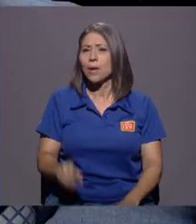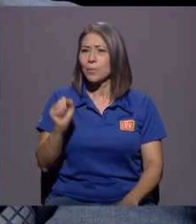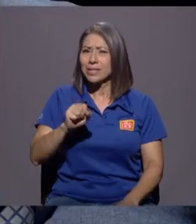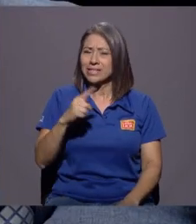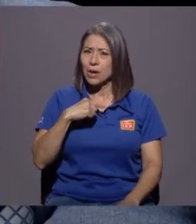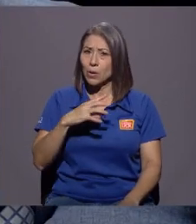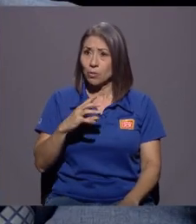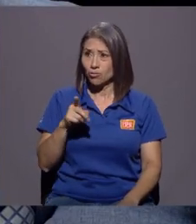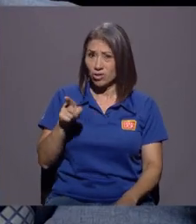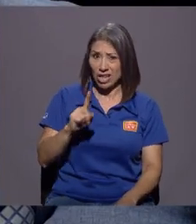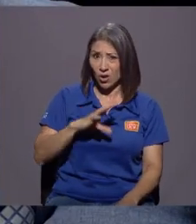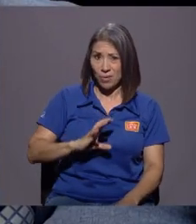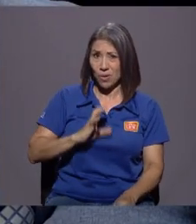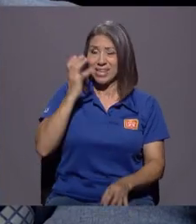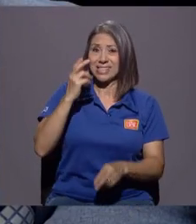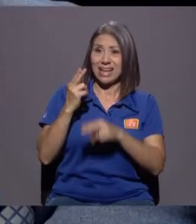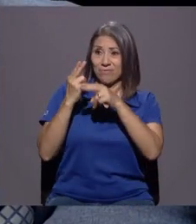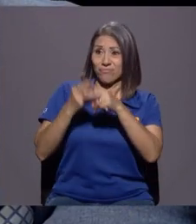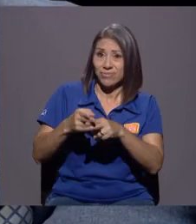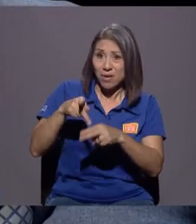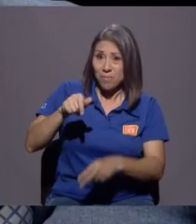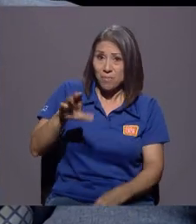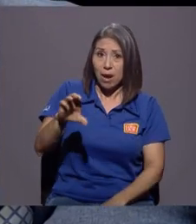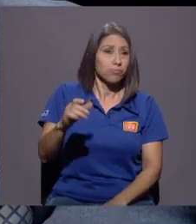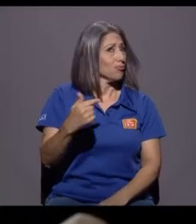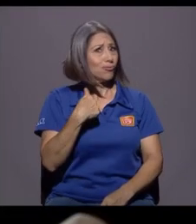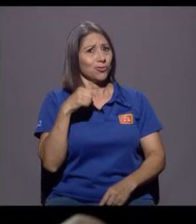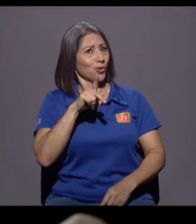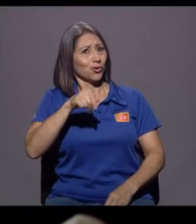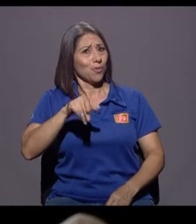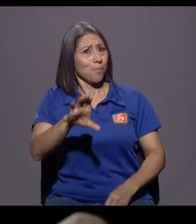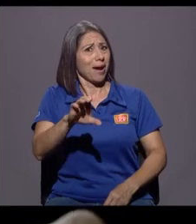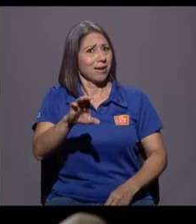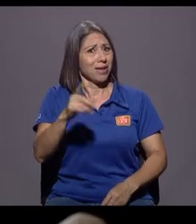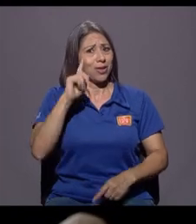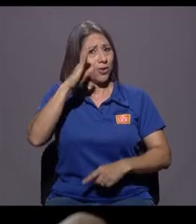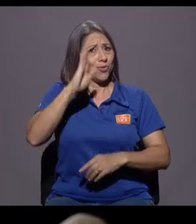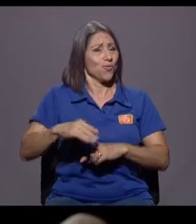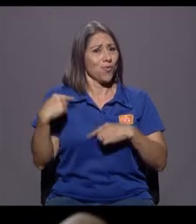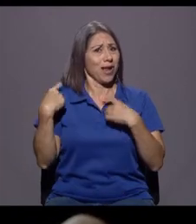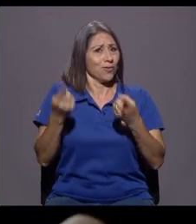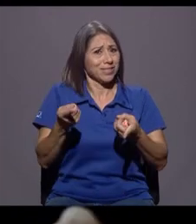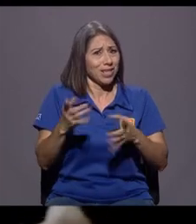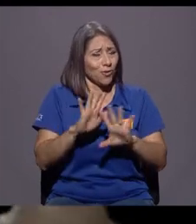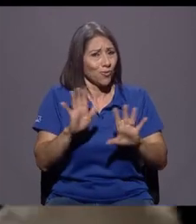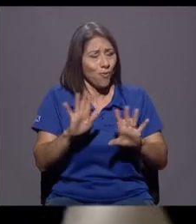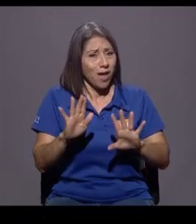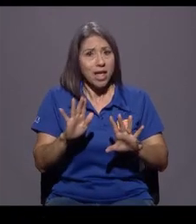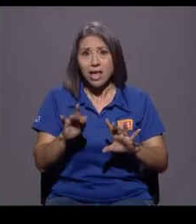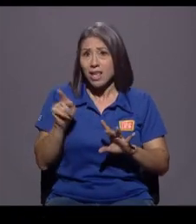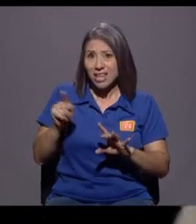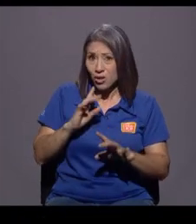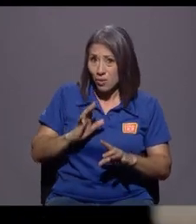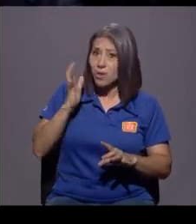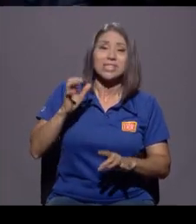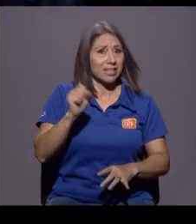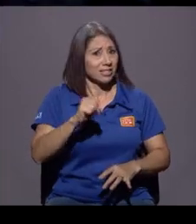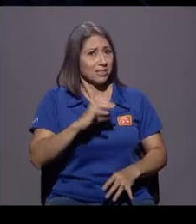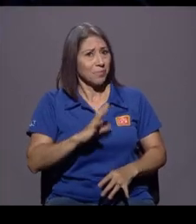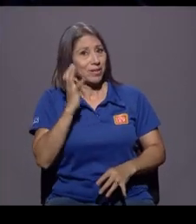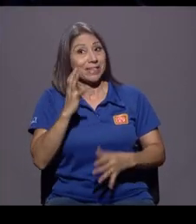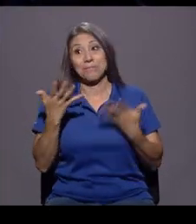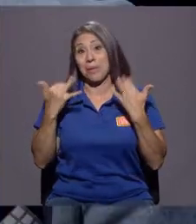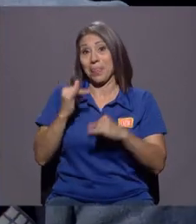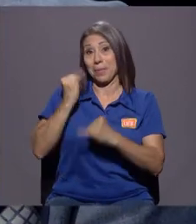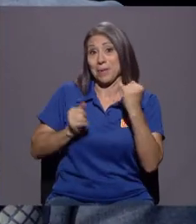que la etiqueta empaque? Sí, yo no sé PAC. Nunca lo he sido, nunca me he puesto una camisa al PAC. ¿No le molesta la etiqueta? No, sí me molesta. molesta, ok. Me voy con ese mensaje